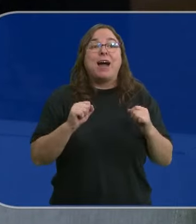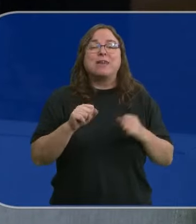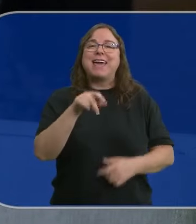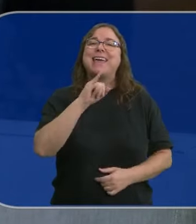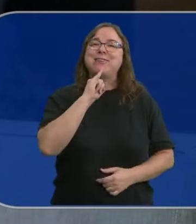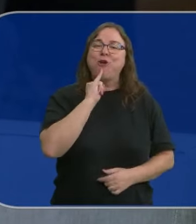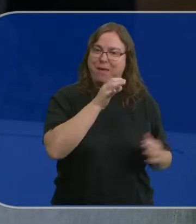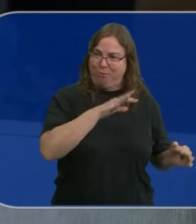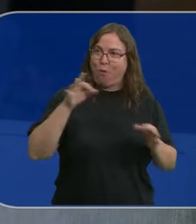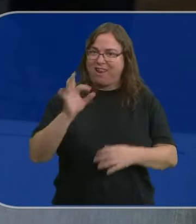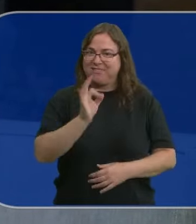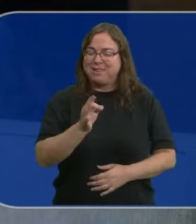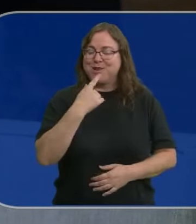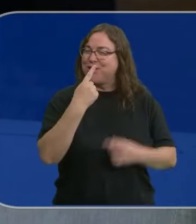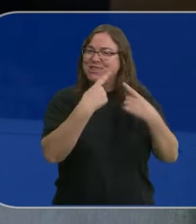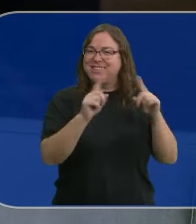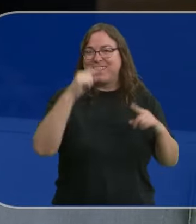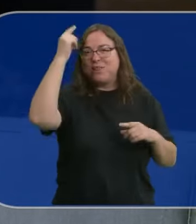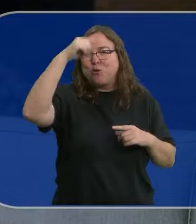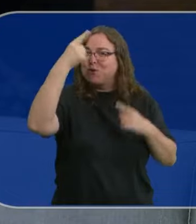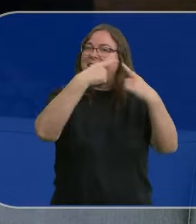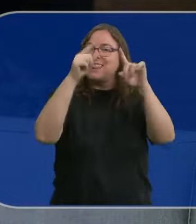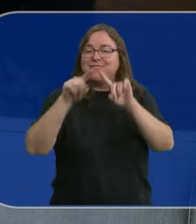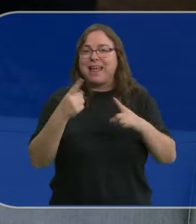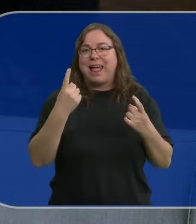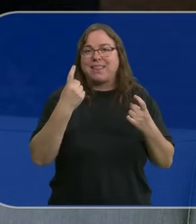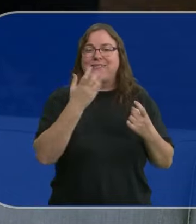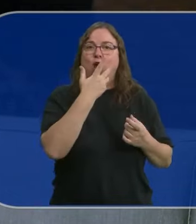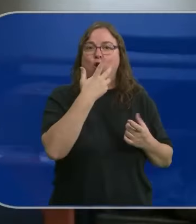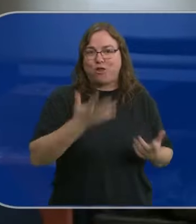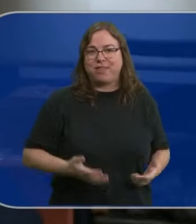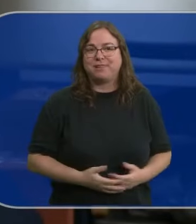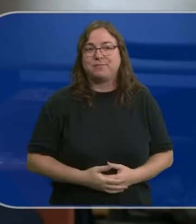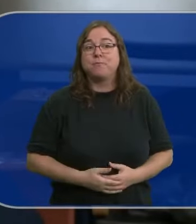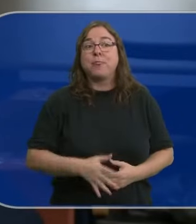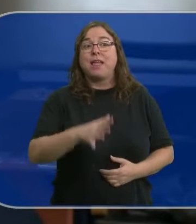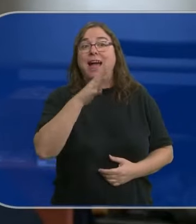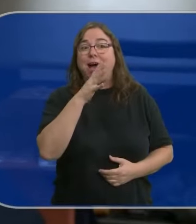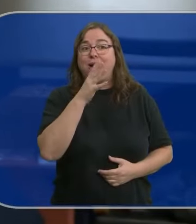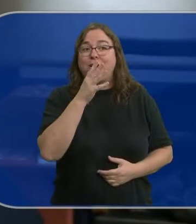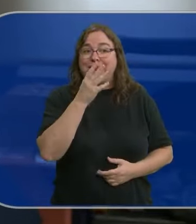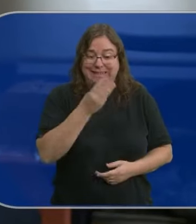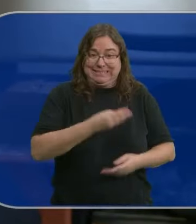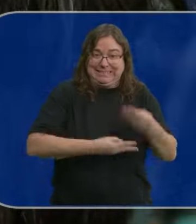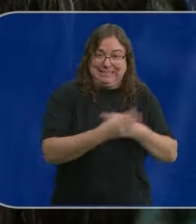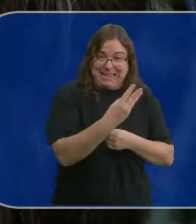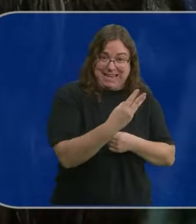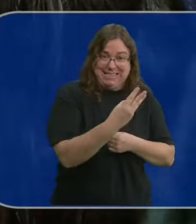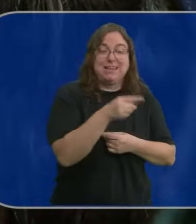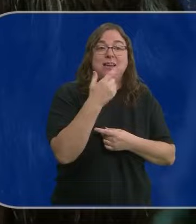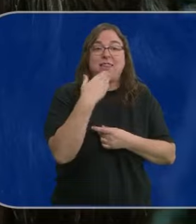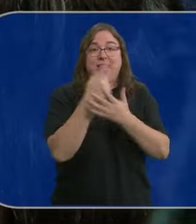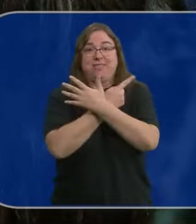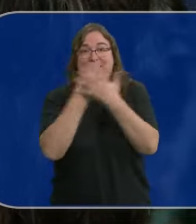hablamos el mismo idioma, hay diferentes culturas y hay que conocerlas. Ahora sus trillizos y la mayor de 16